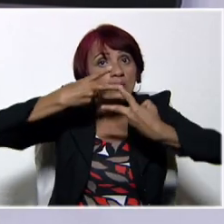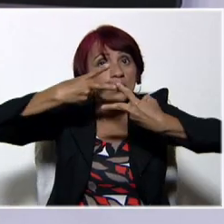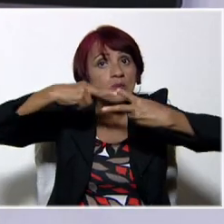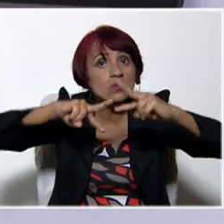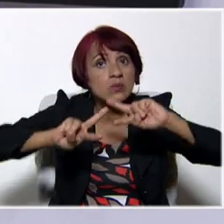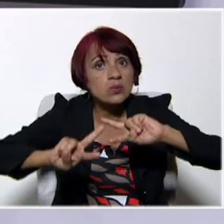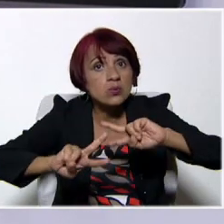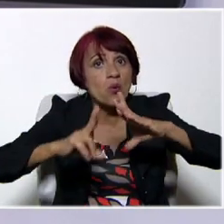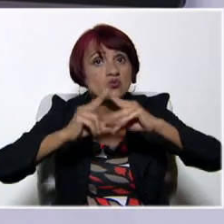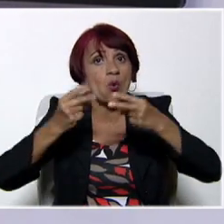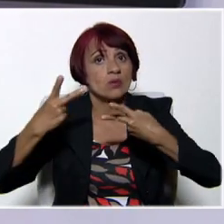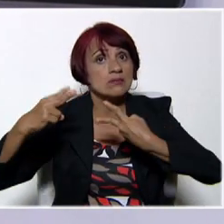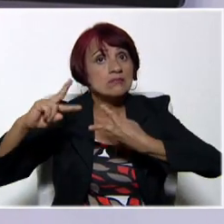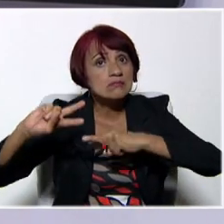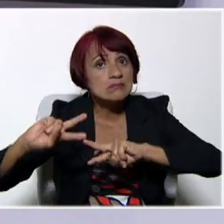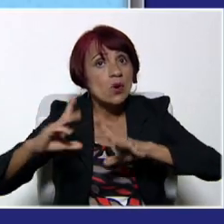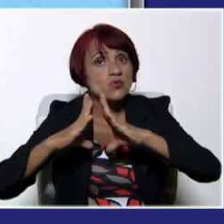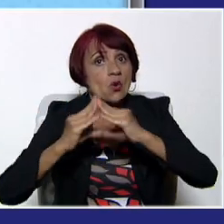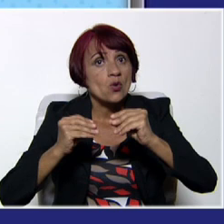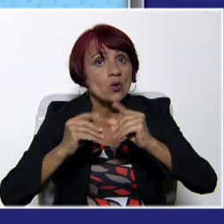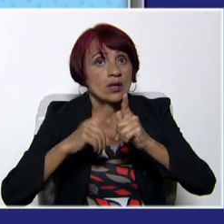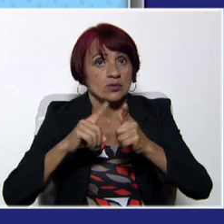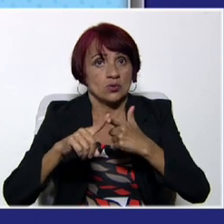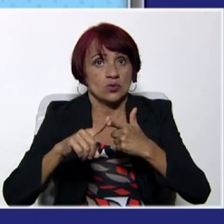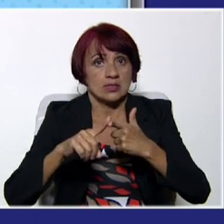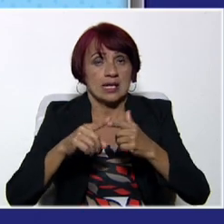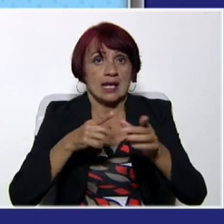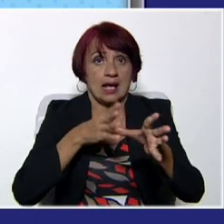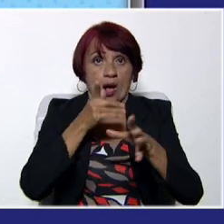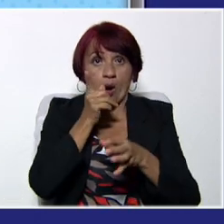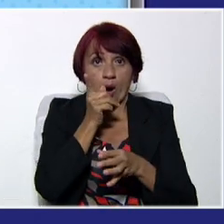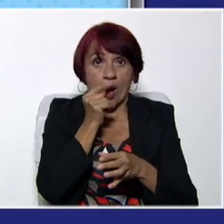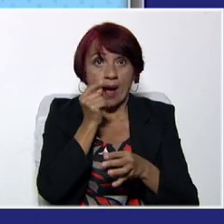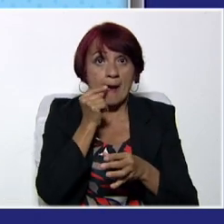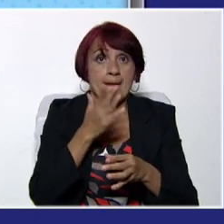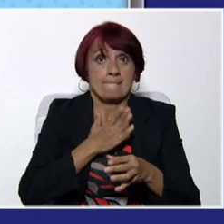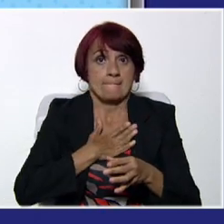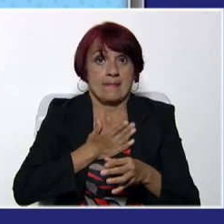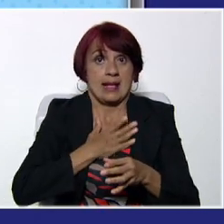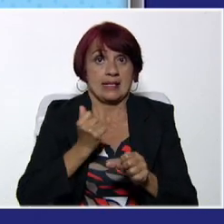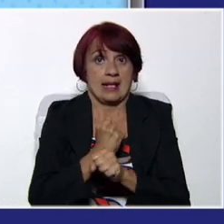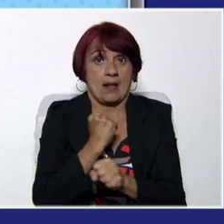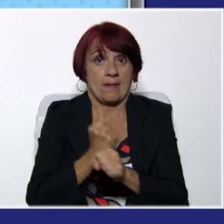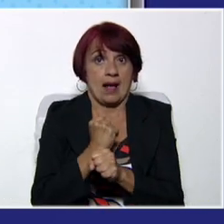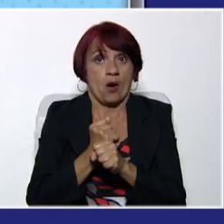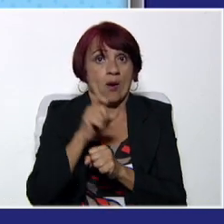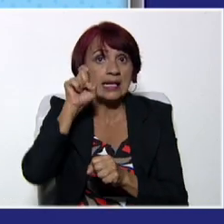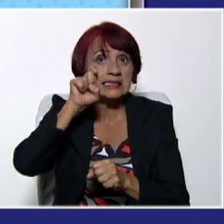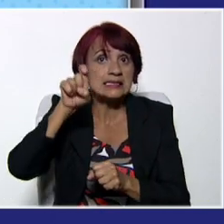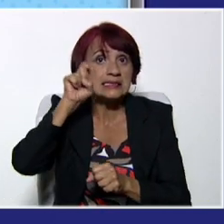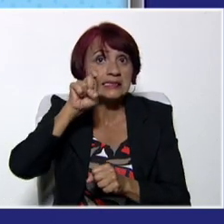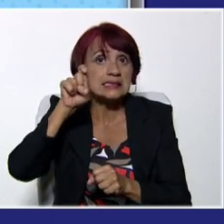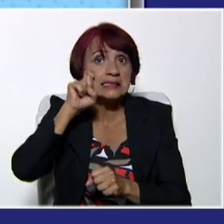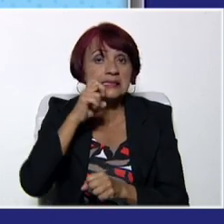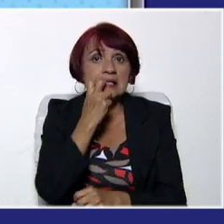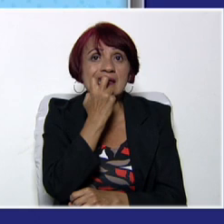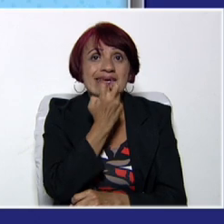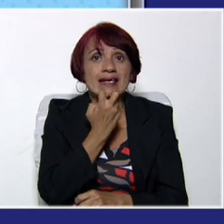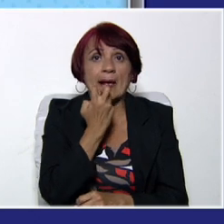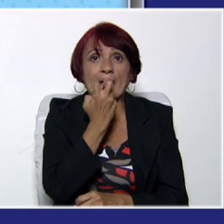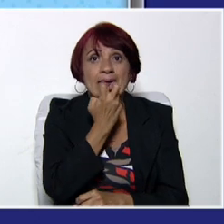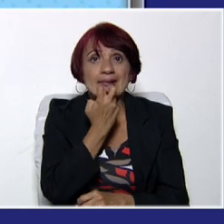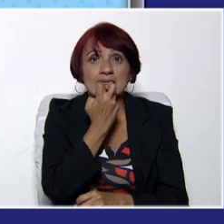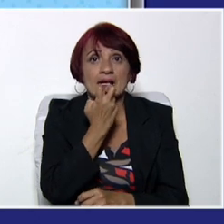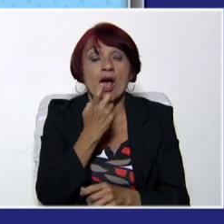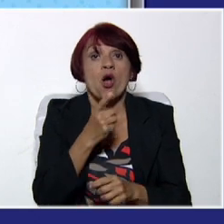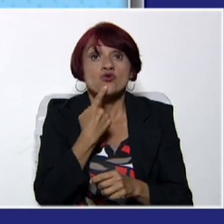me dedico. Por ejemplo, my job is teaching in English. Mi trabajo es enseñar inglés. Entonces ven la